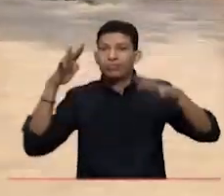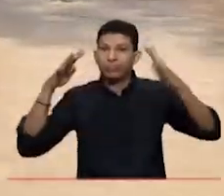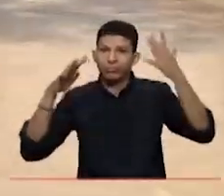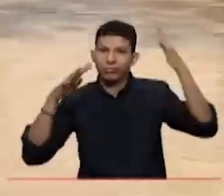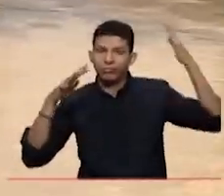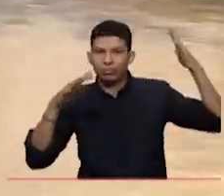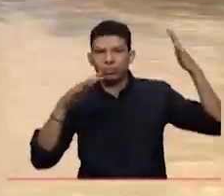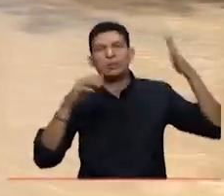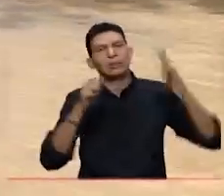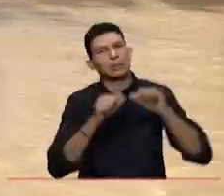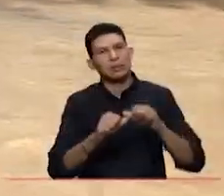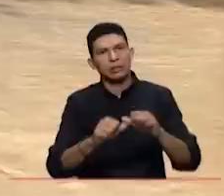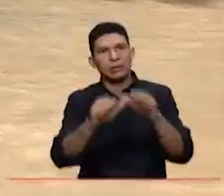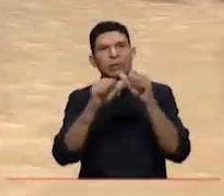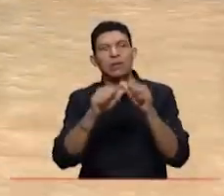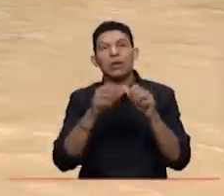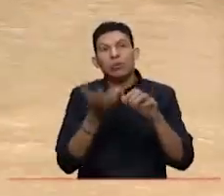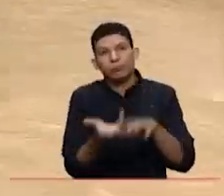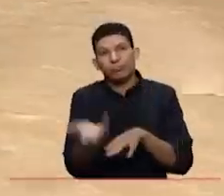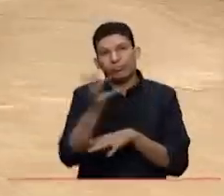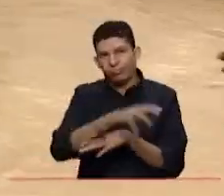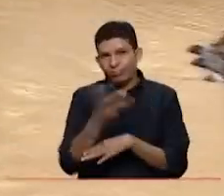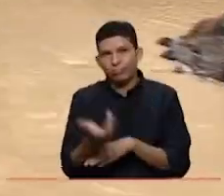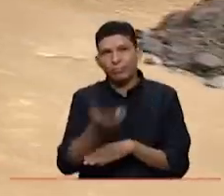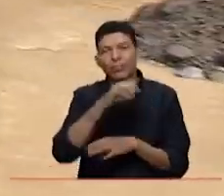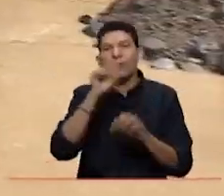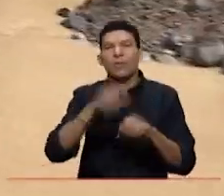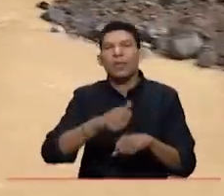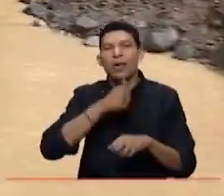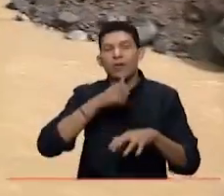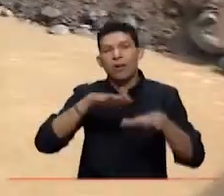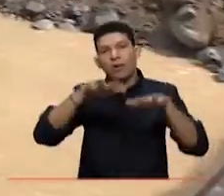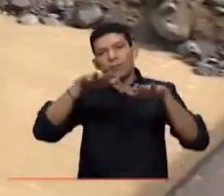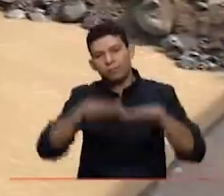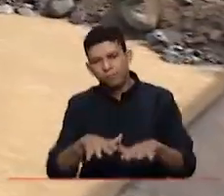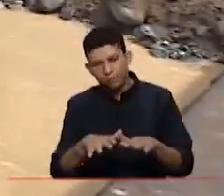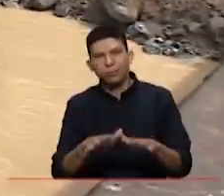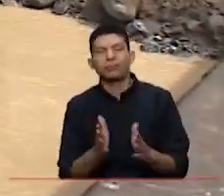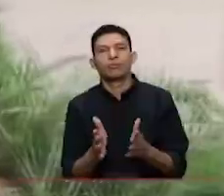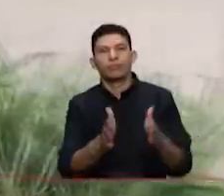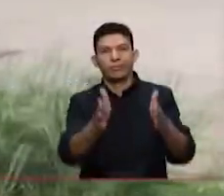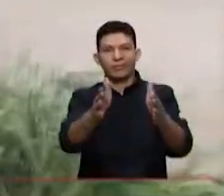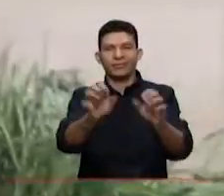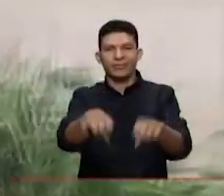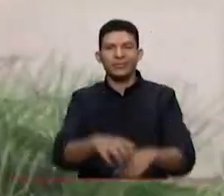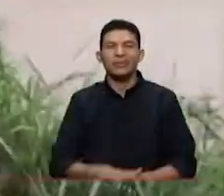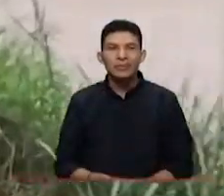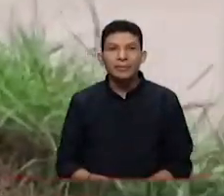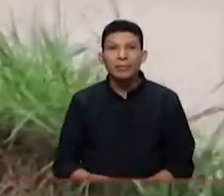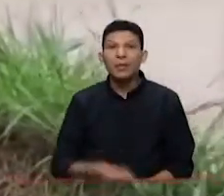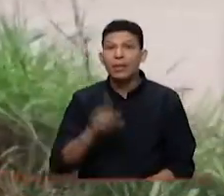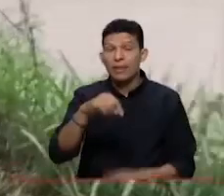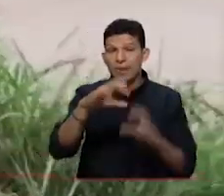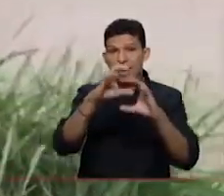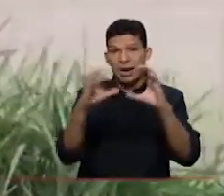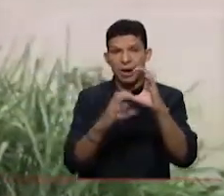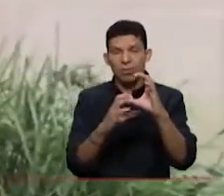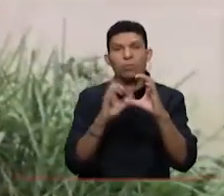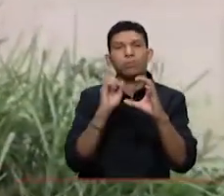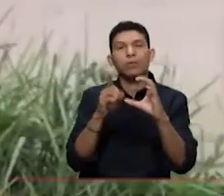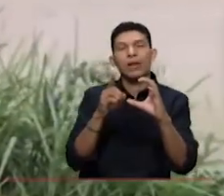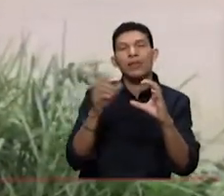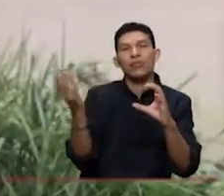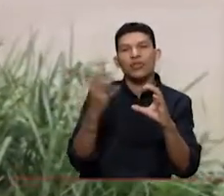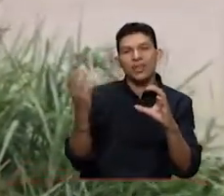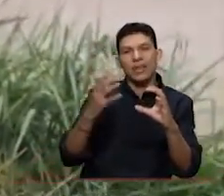hacer una descolmatación que permita que las aguas recuperen el cauce. De igual manera, el río Cauca, a altura de Juanchito